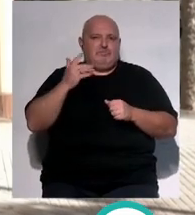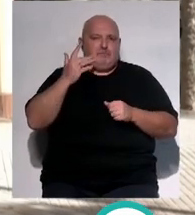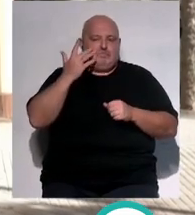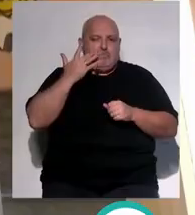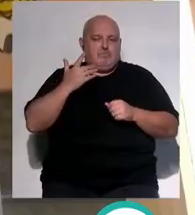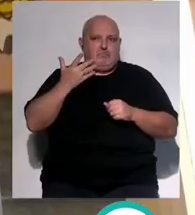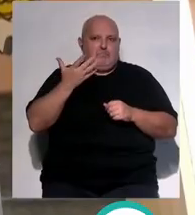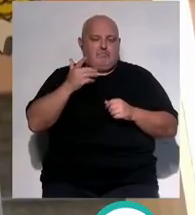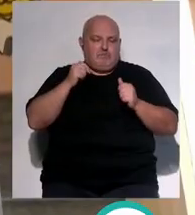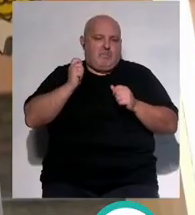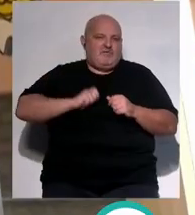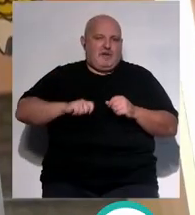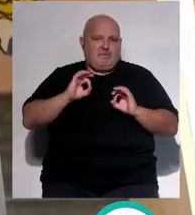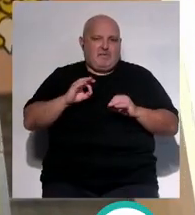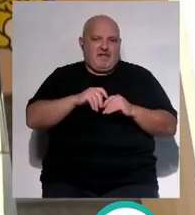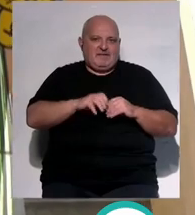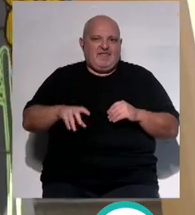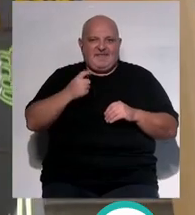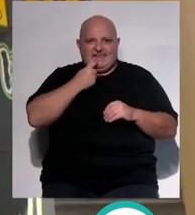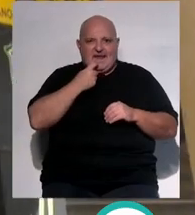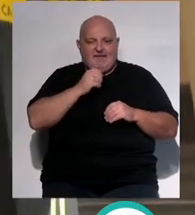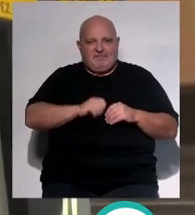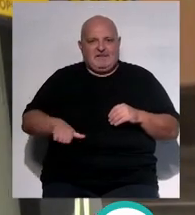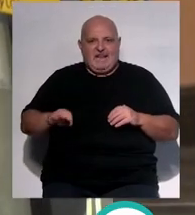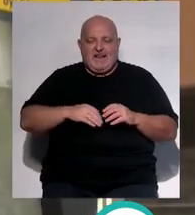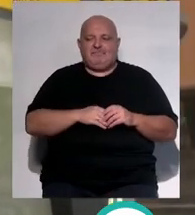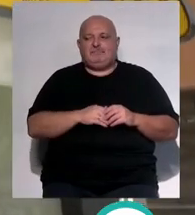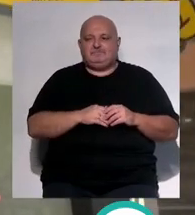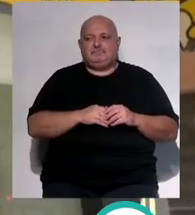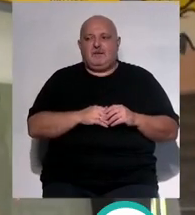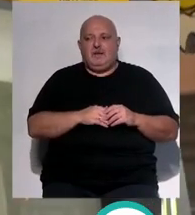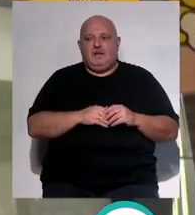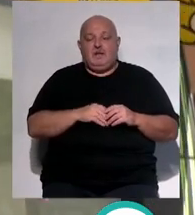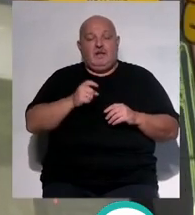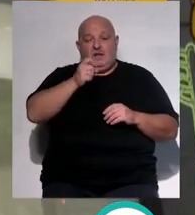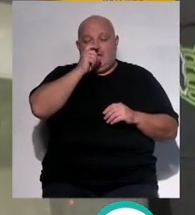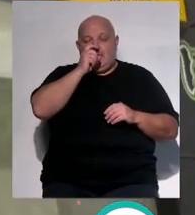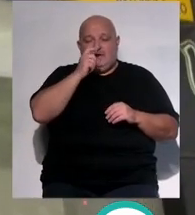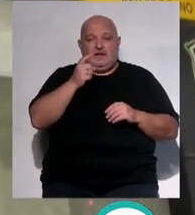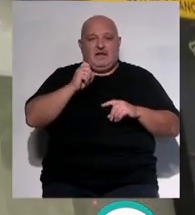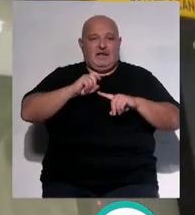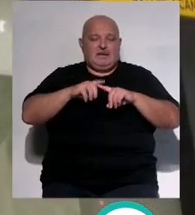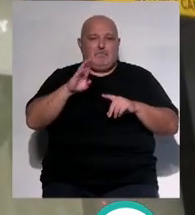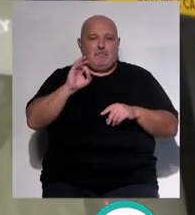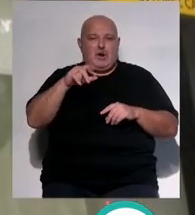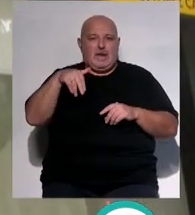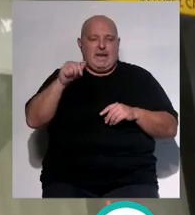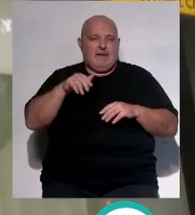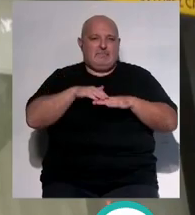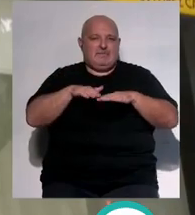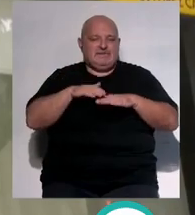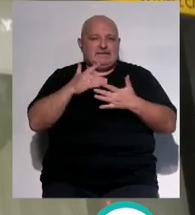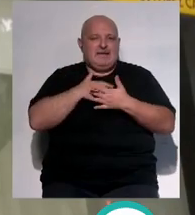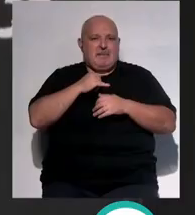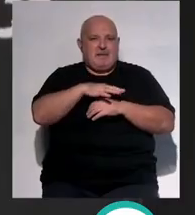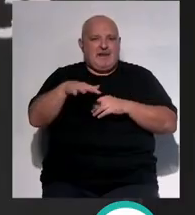muy cualificadas con las que estamos también muy muy contentos la antigua policlínica en la playa de Santa